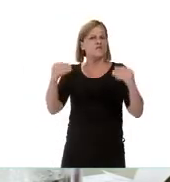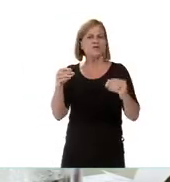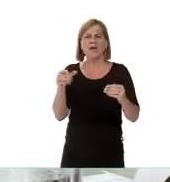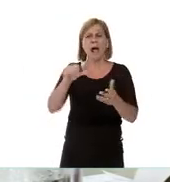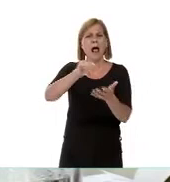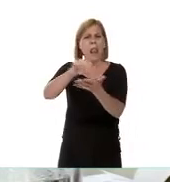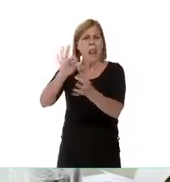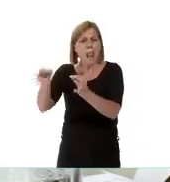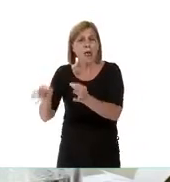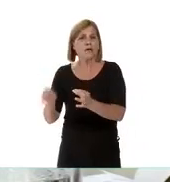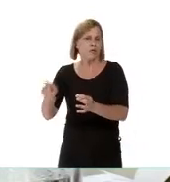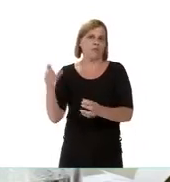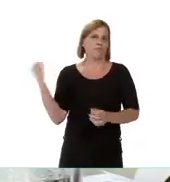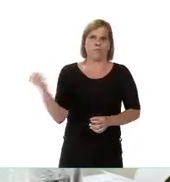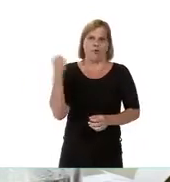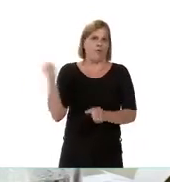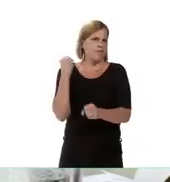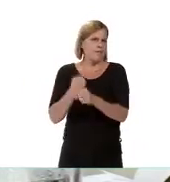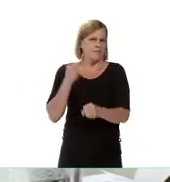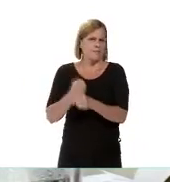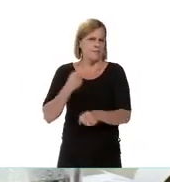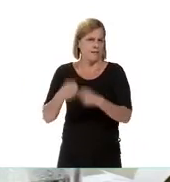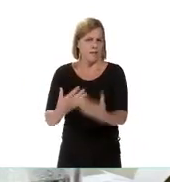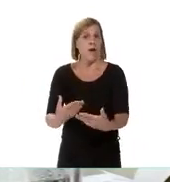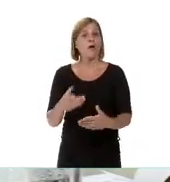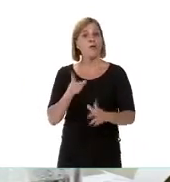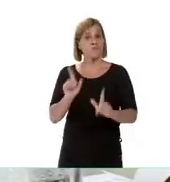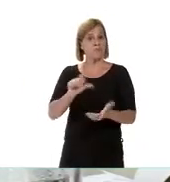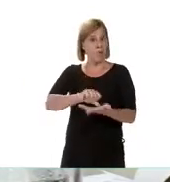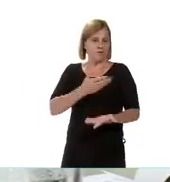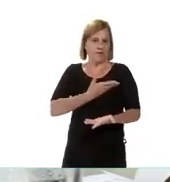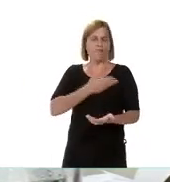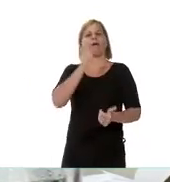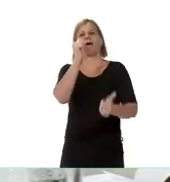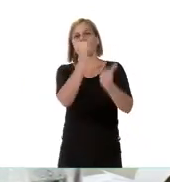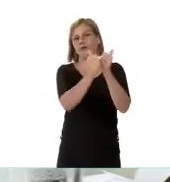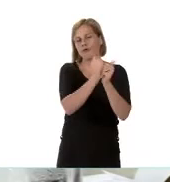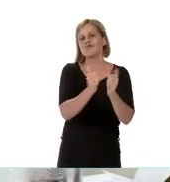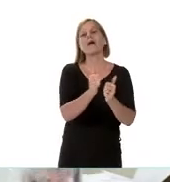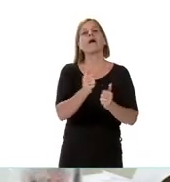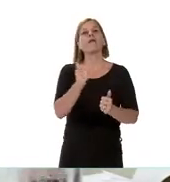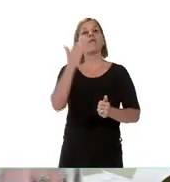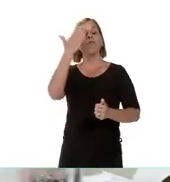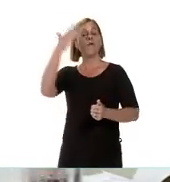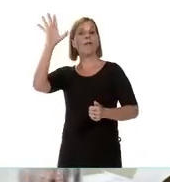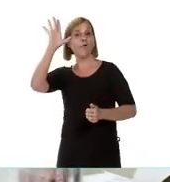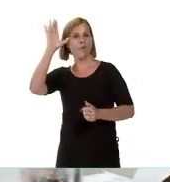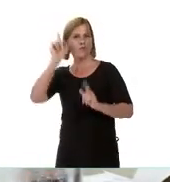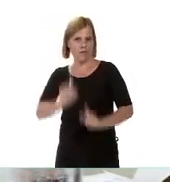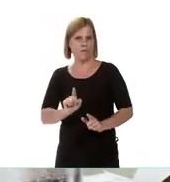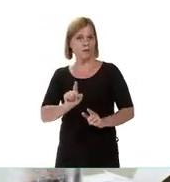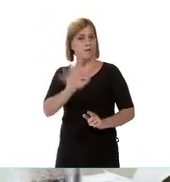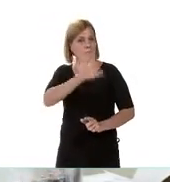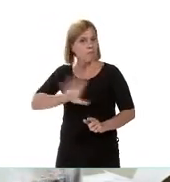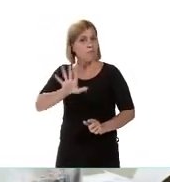también otro polo importante de trabajo, Santa Fe desde ya, Rosario y Venado Tuerto. Ese sigue siendo el